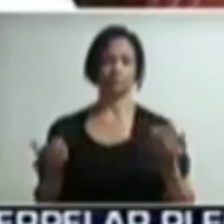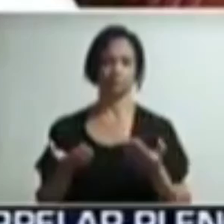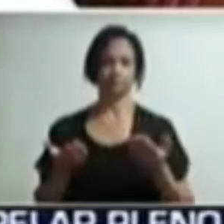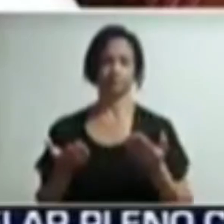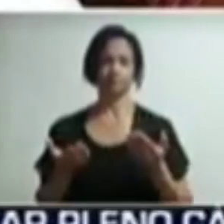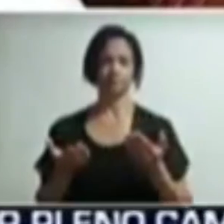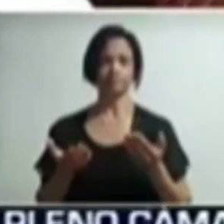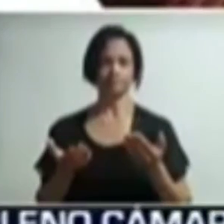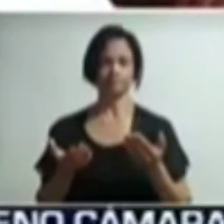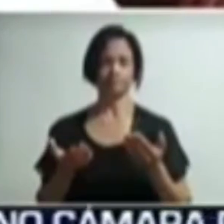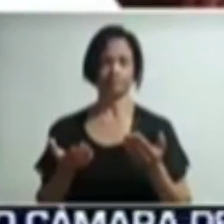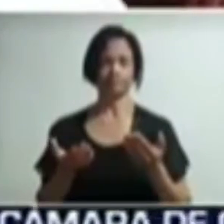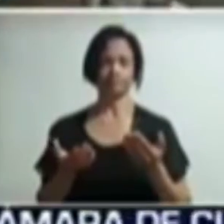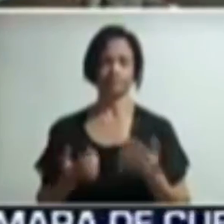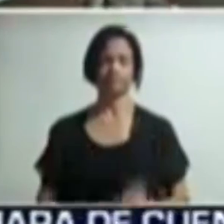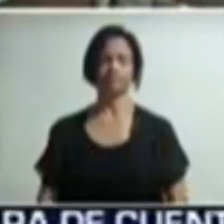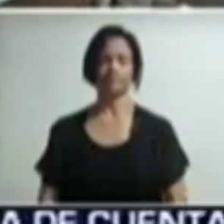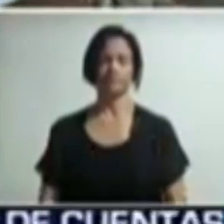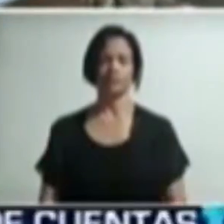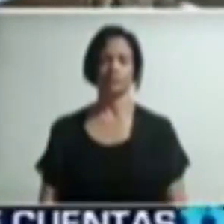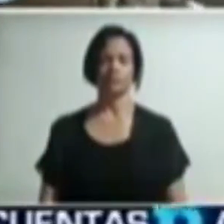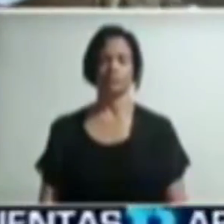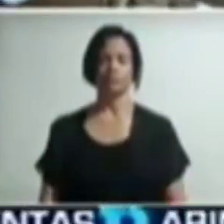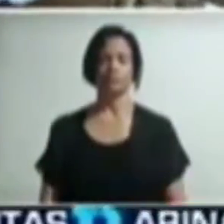Para Telenoticias, Goydi Reyes.